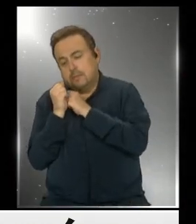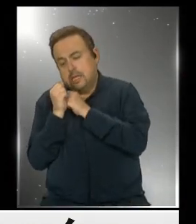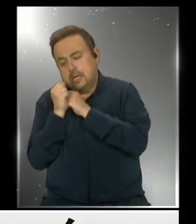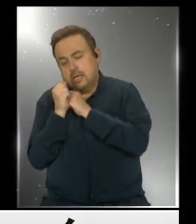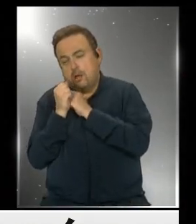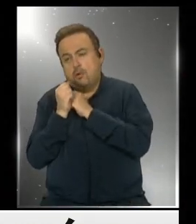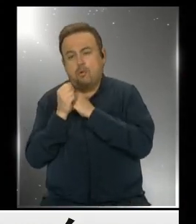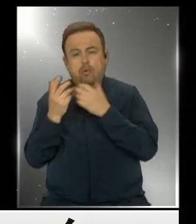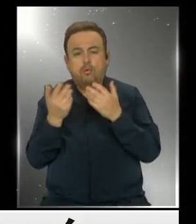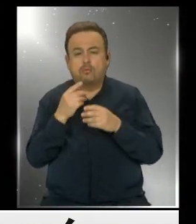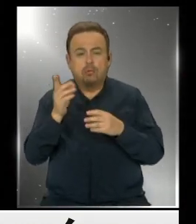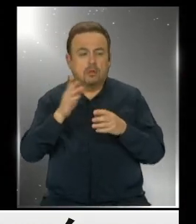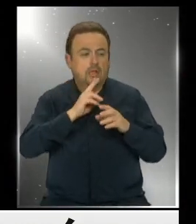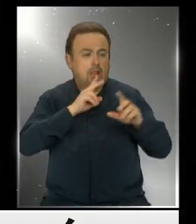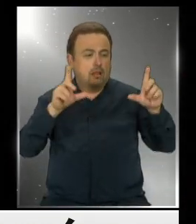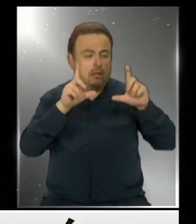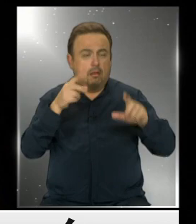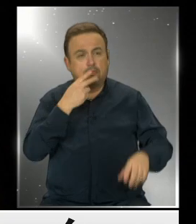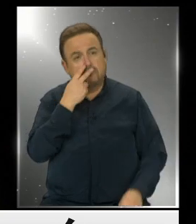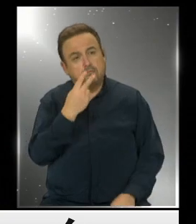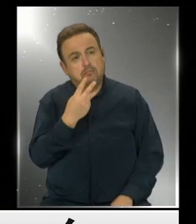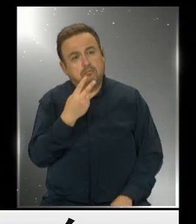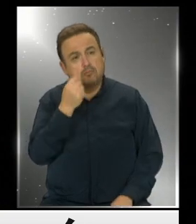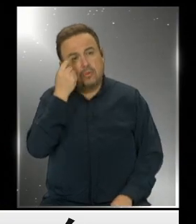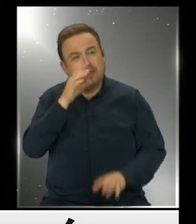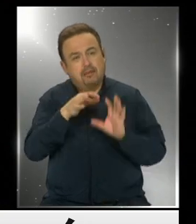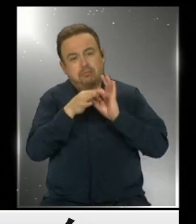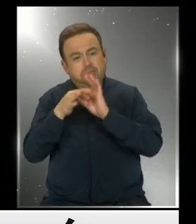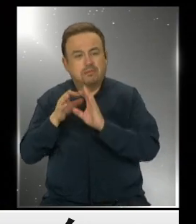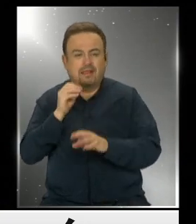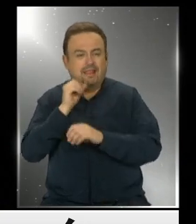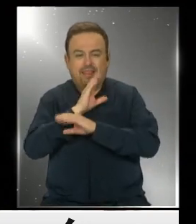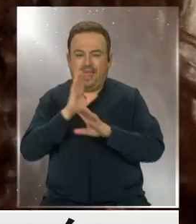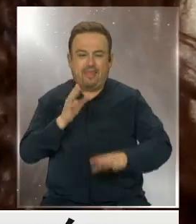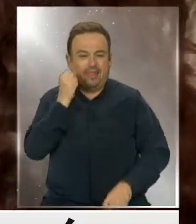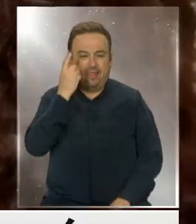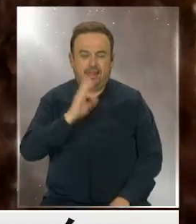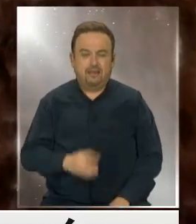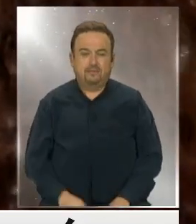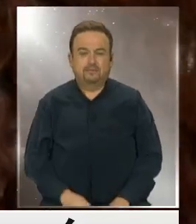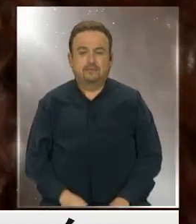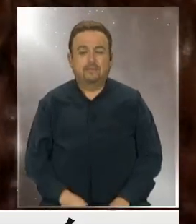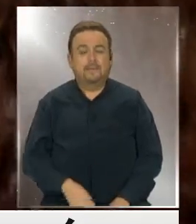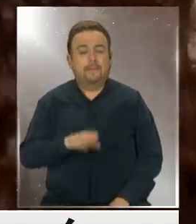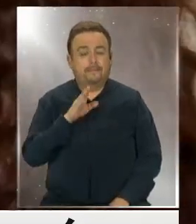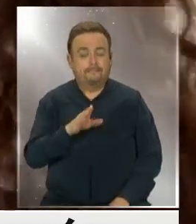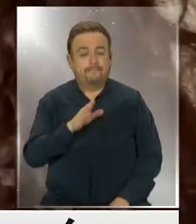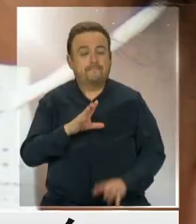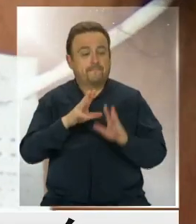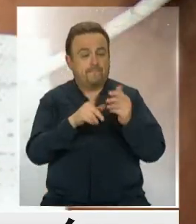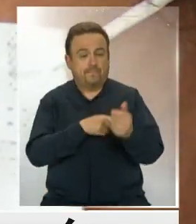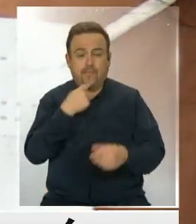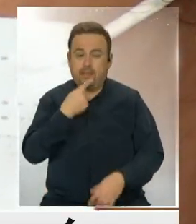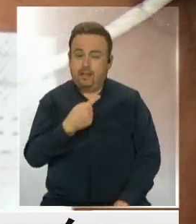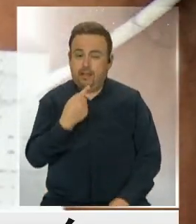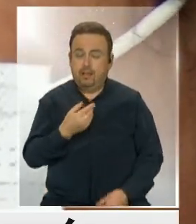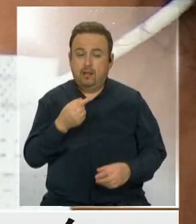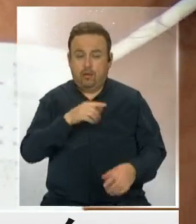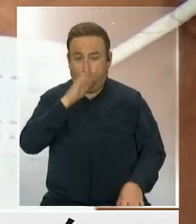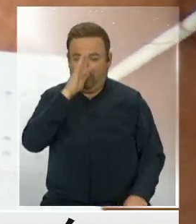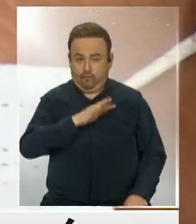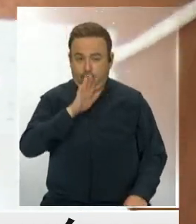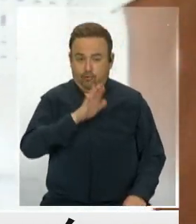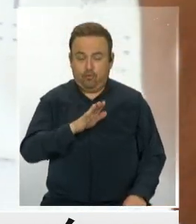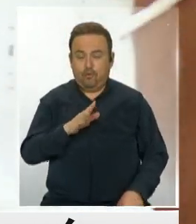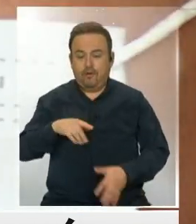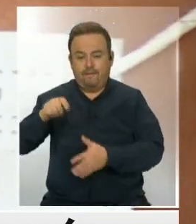cuadro. O tú le prendías la televisión y ahí veía, pero él no entendía absolutamente nada. Mientras la familia sostiene que fue un funcionario